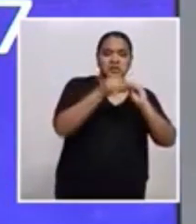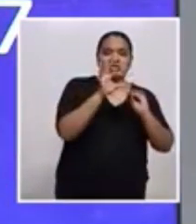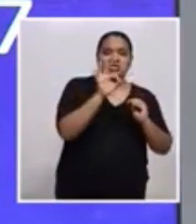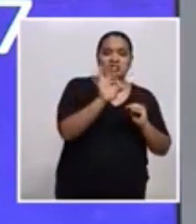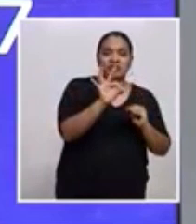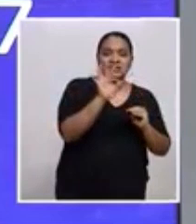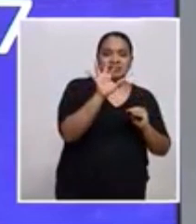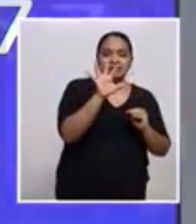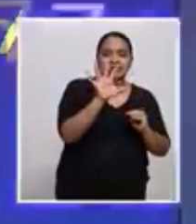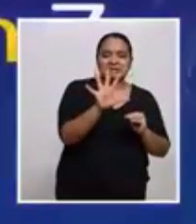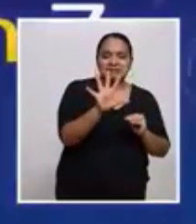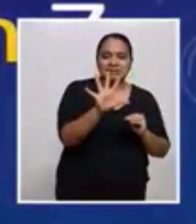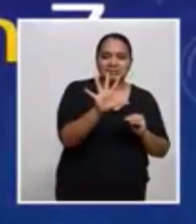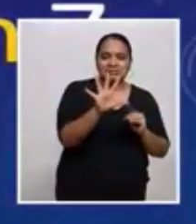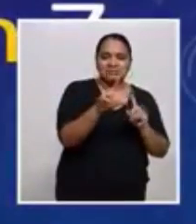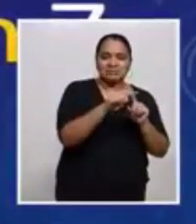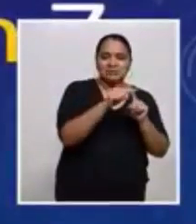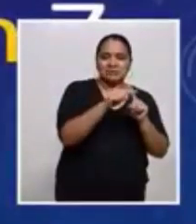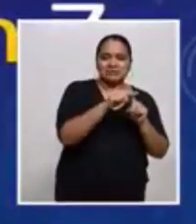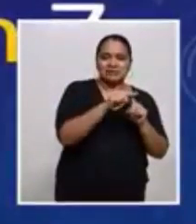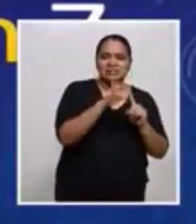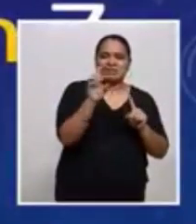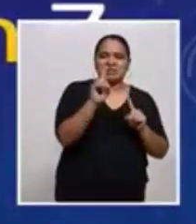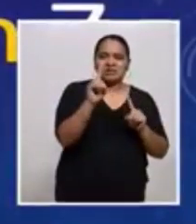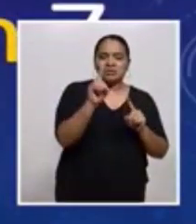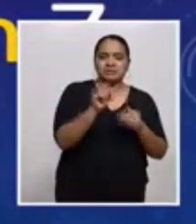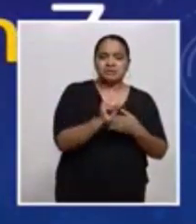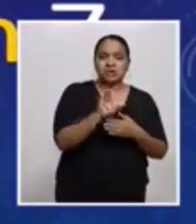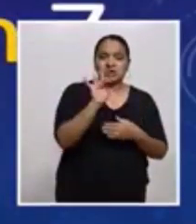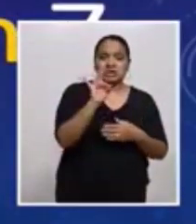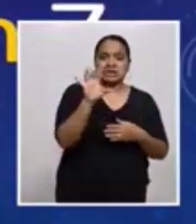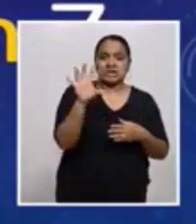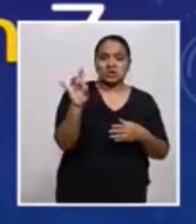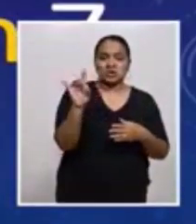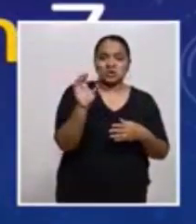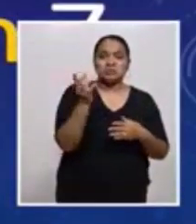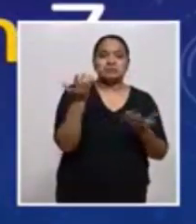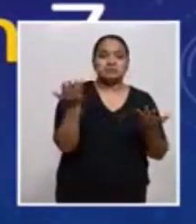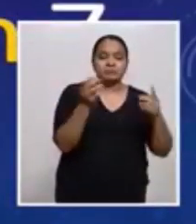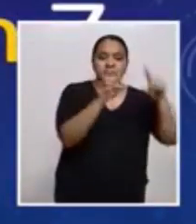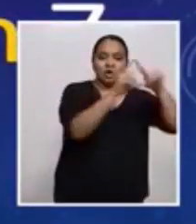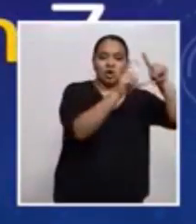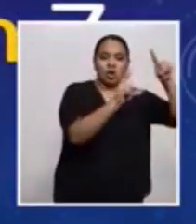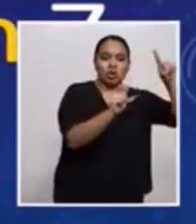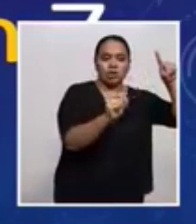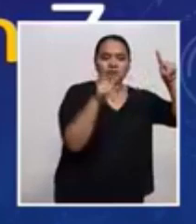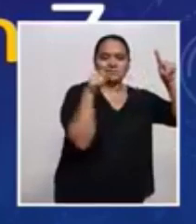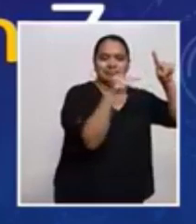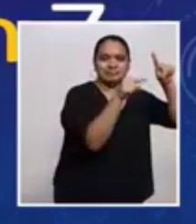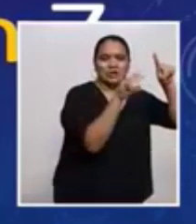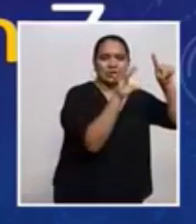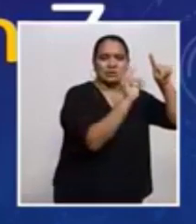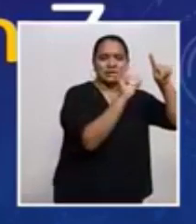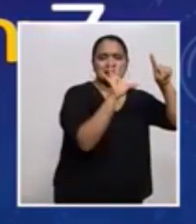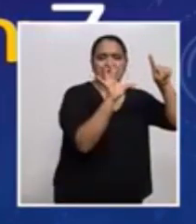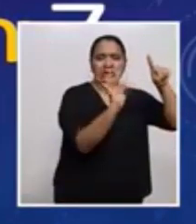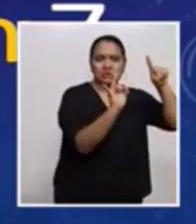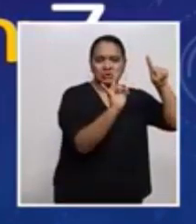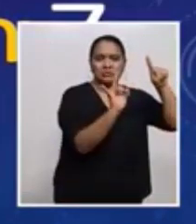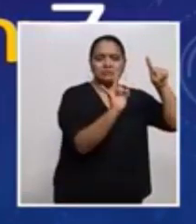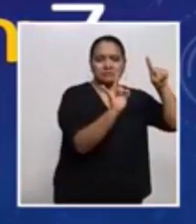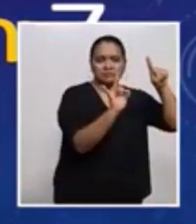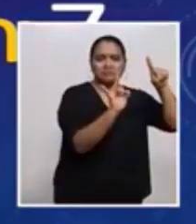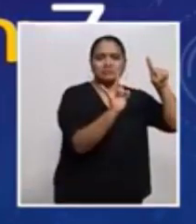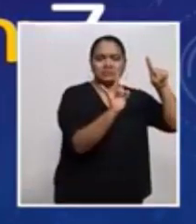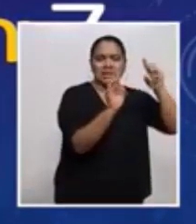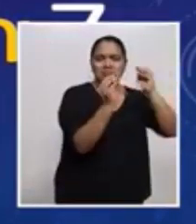veamos de dónde son estos casos, 88 de Cortés, Cortés continúa siendo el departamento del país con el